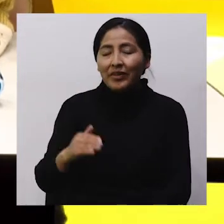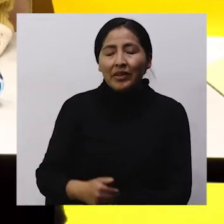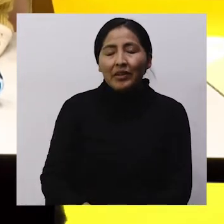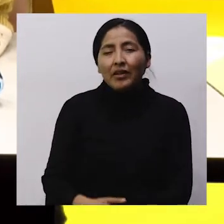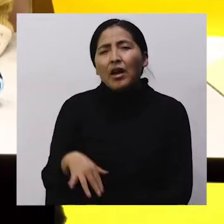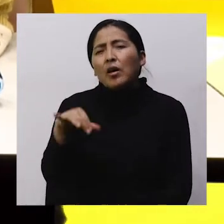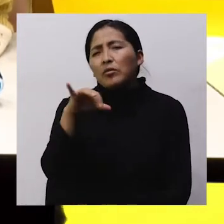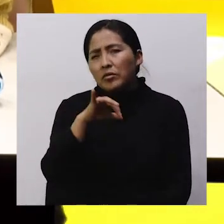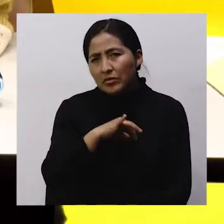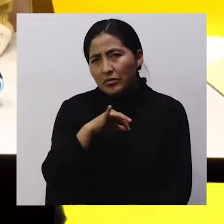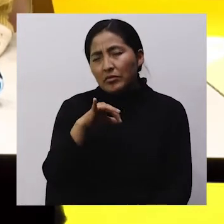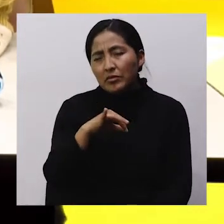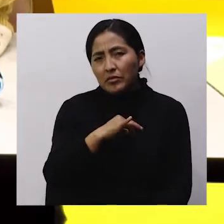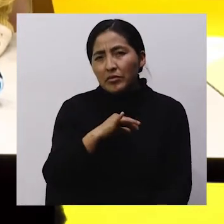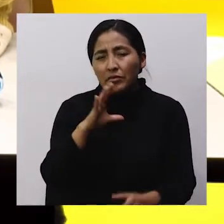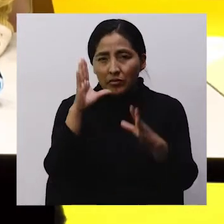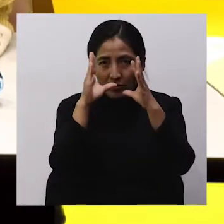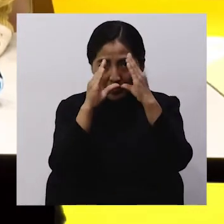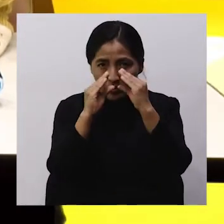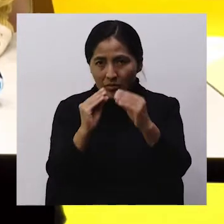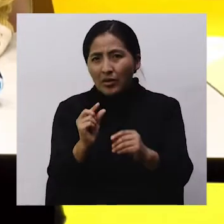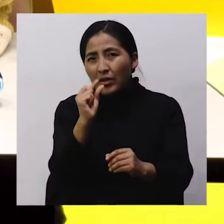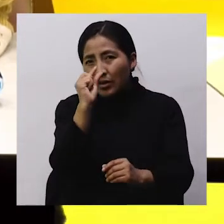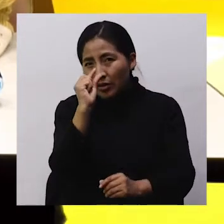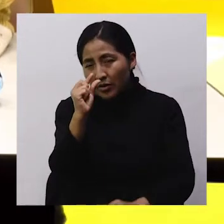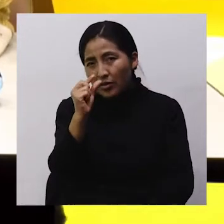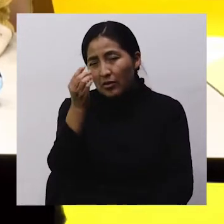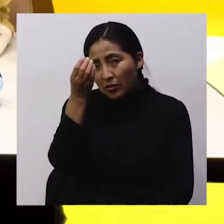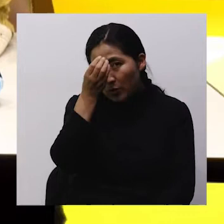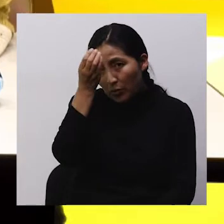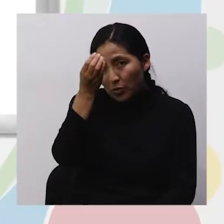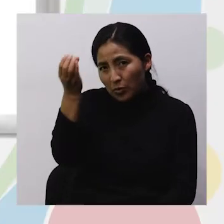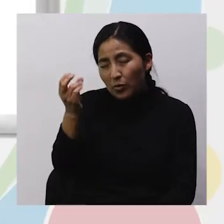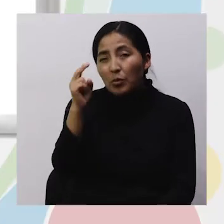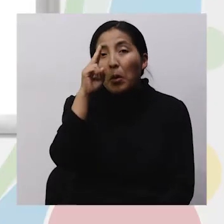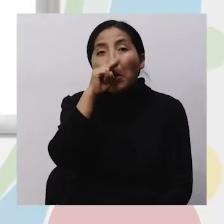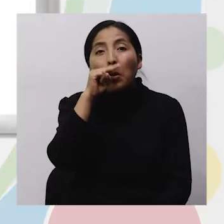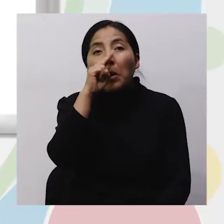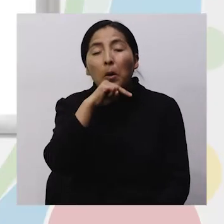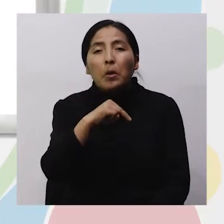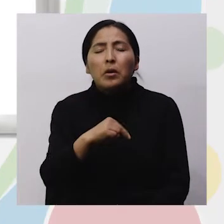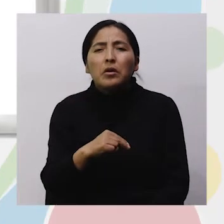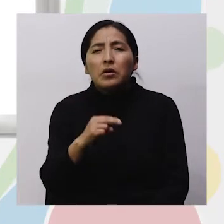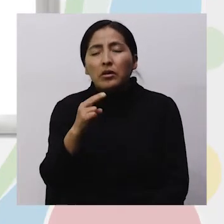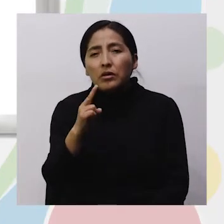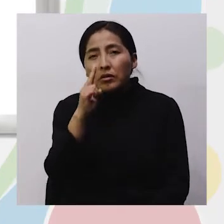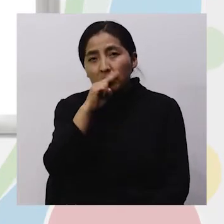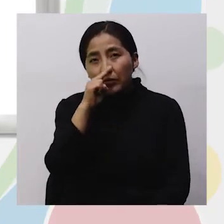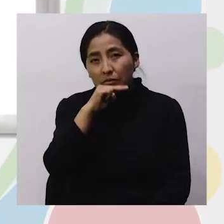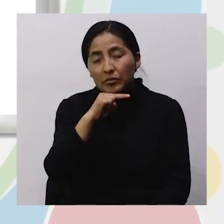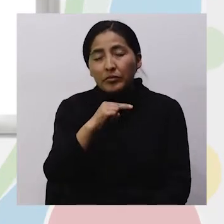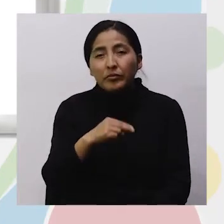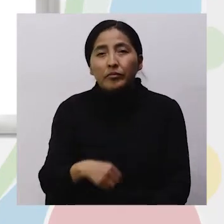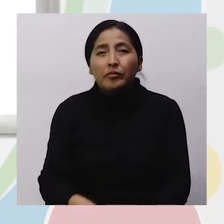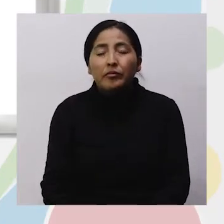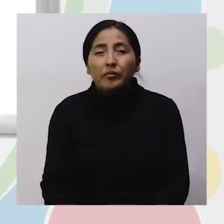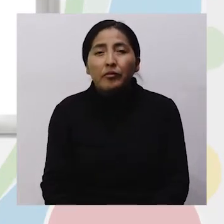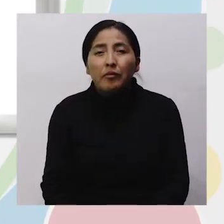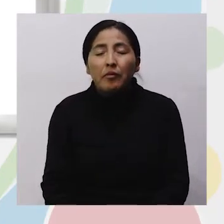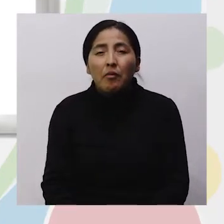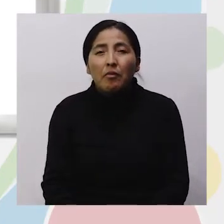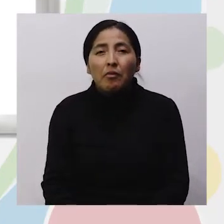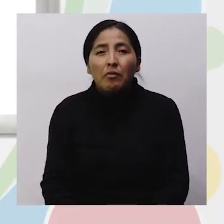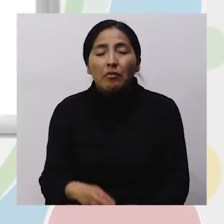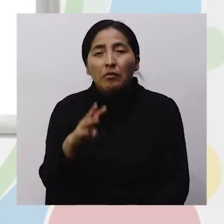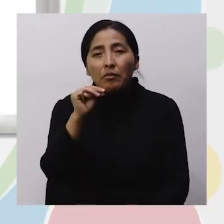Yo les voy a dar ahora un pequeño concepto de lo que son los chistes Los chistes, queridos niños, querido